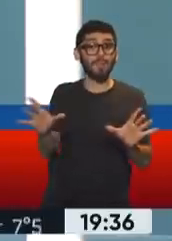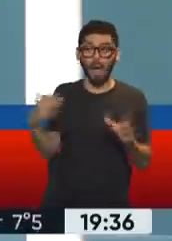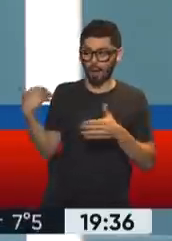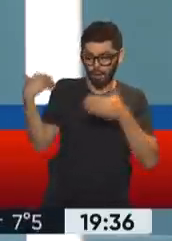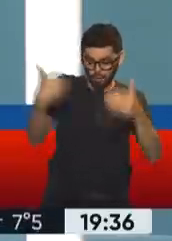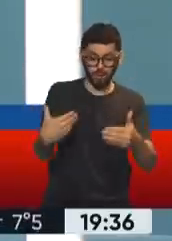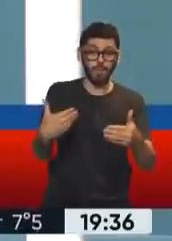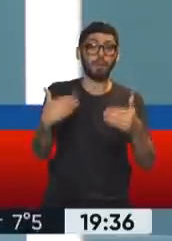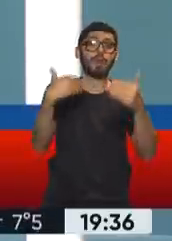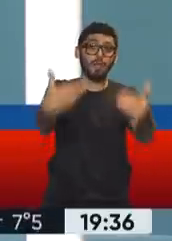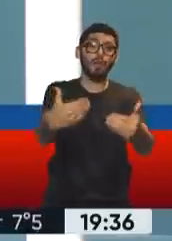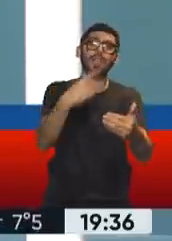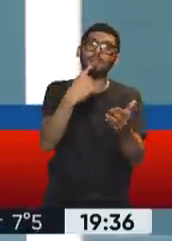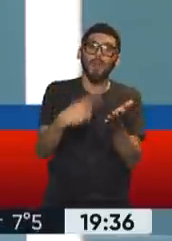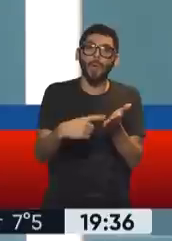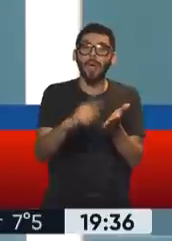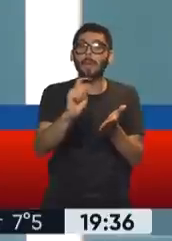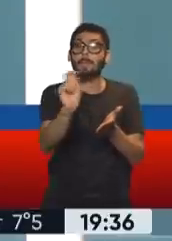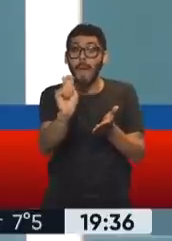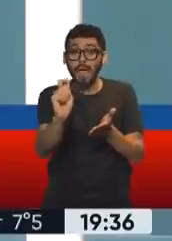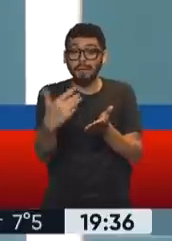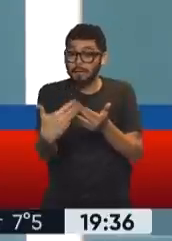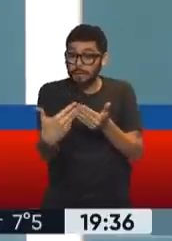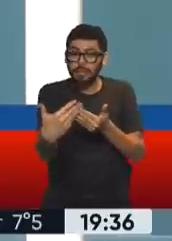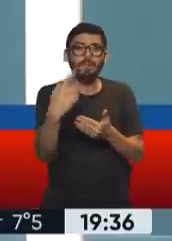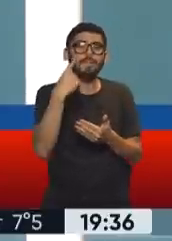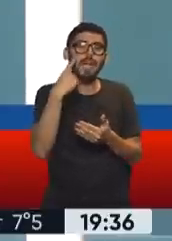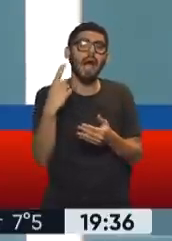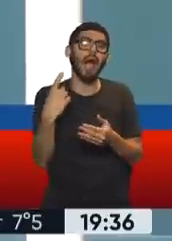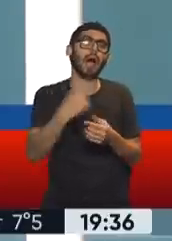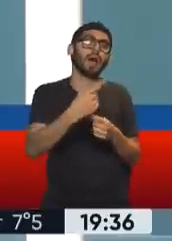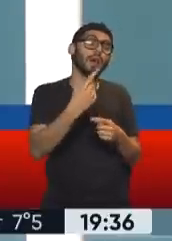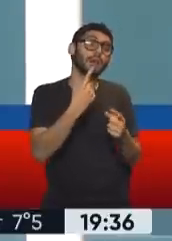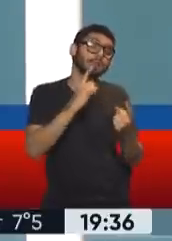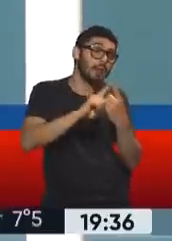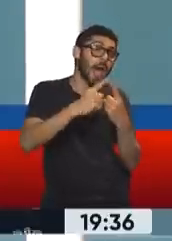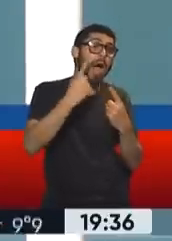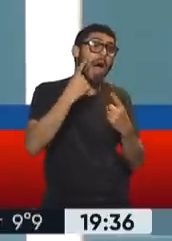antes de que termine el mes, miren si se pueden acercar, si están, si pueden ver cómo desarrollar